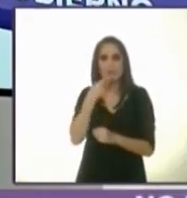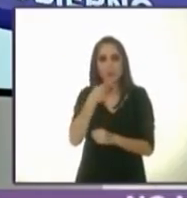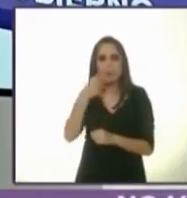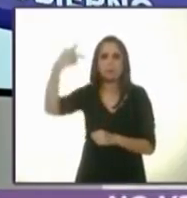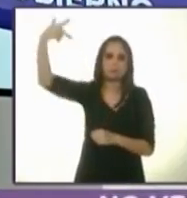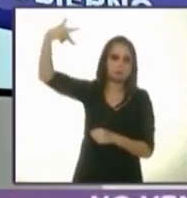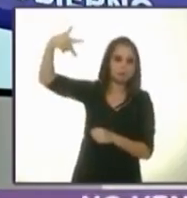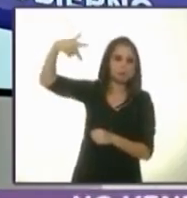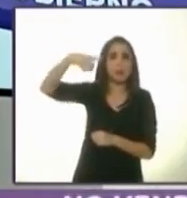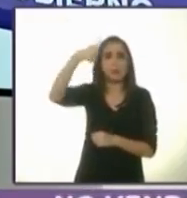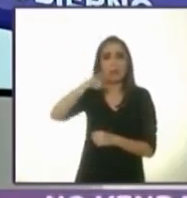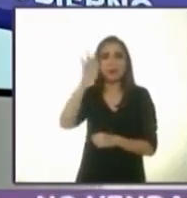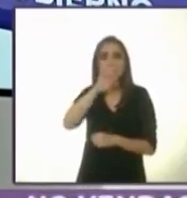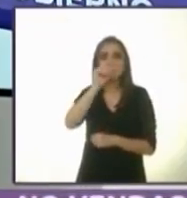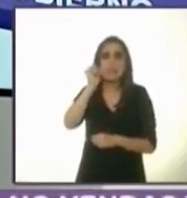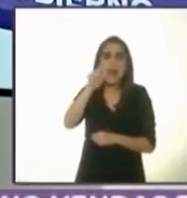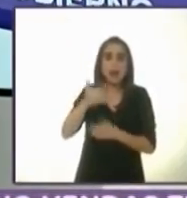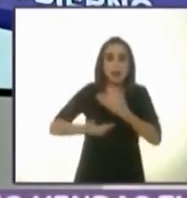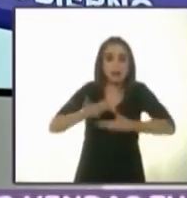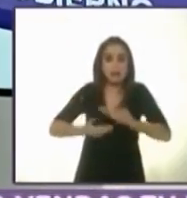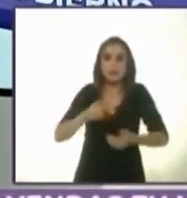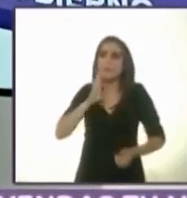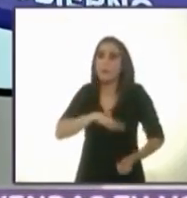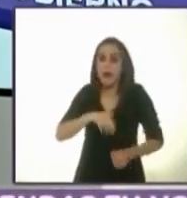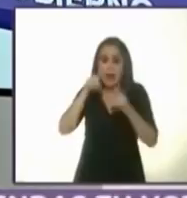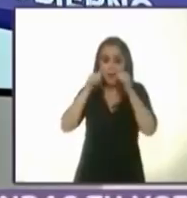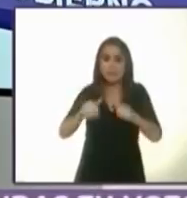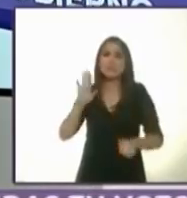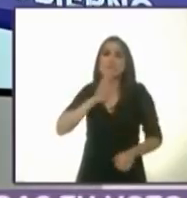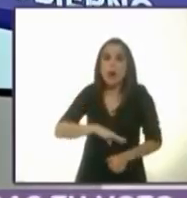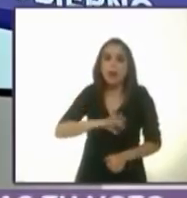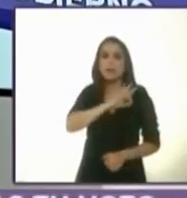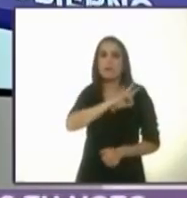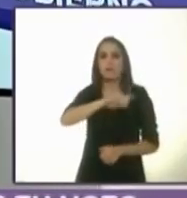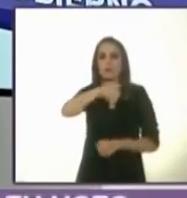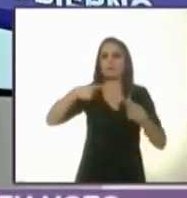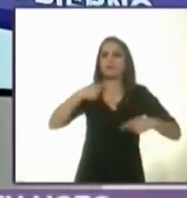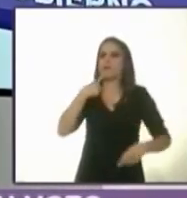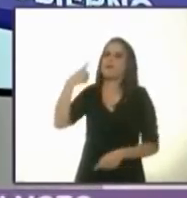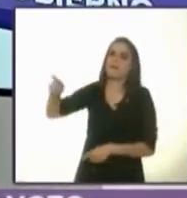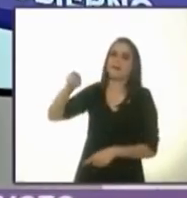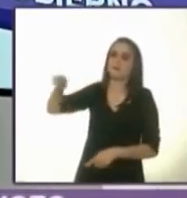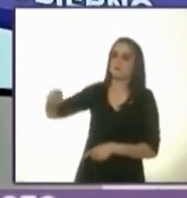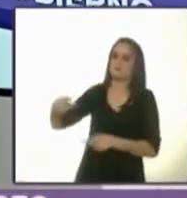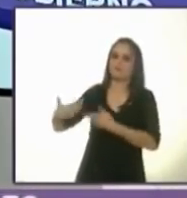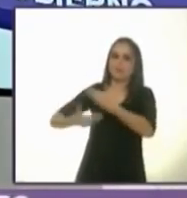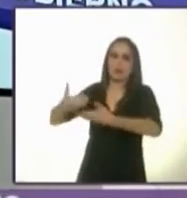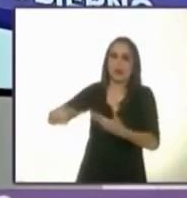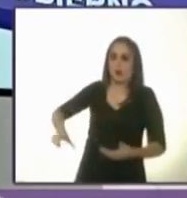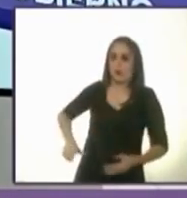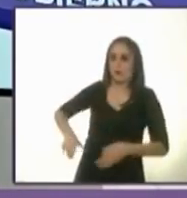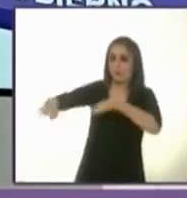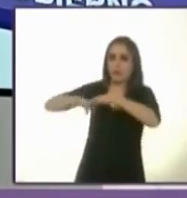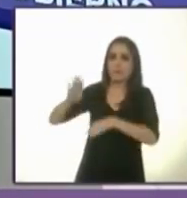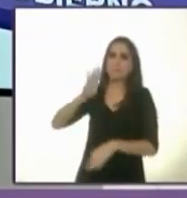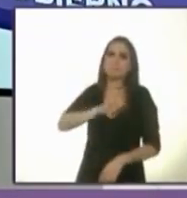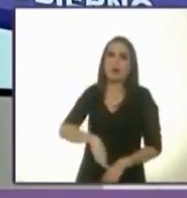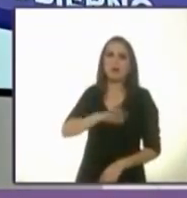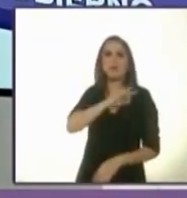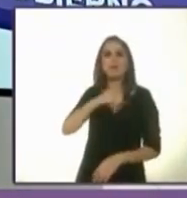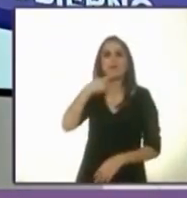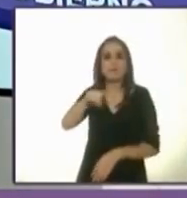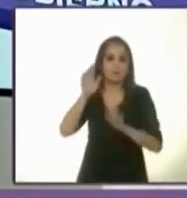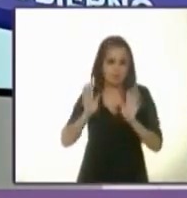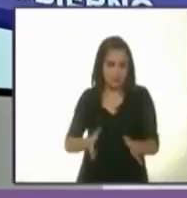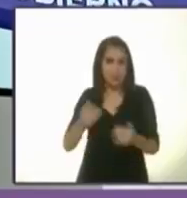ciudadano que se queje de mal servicio o mala atención de cualquier servidor público. Pero también vamos a aprovechar la tecnología. Vamos a